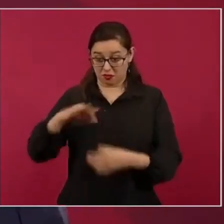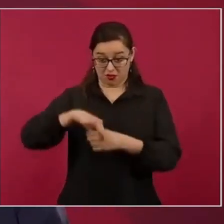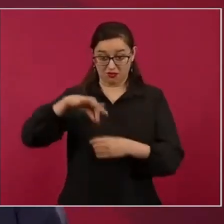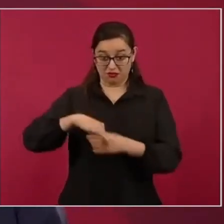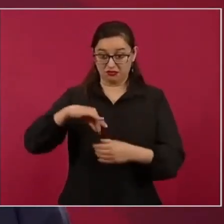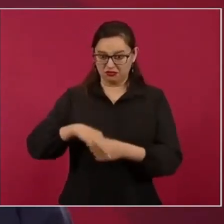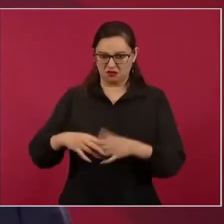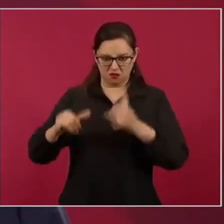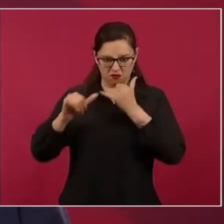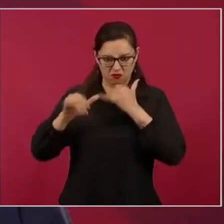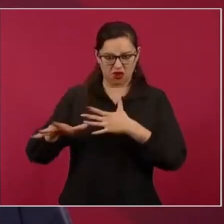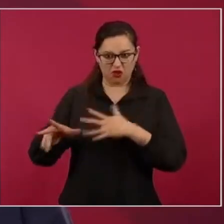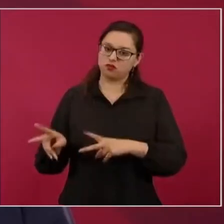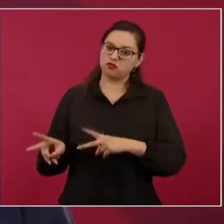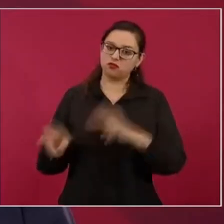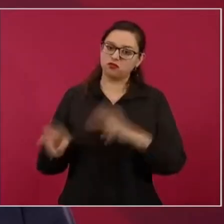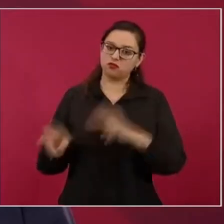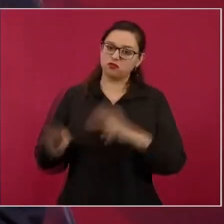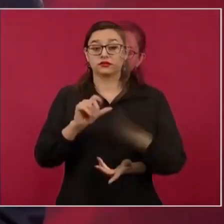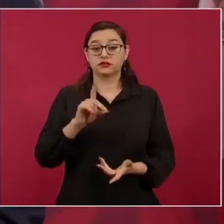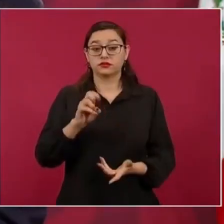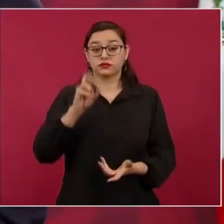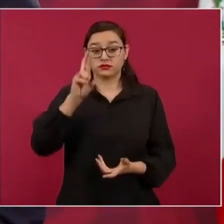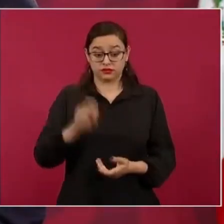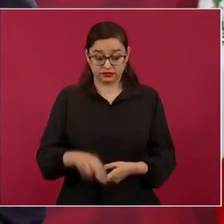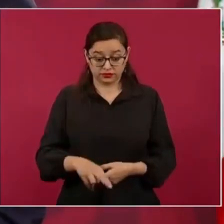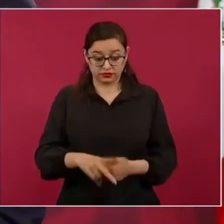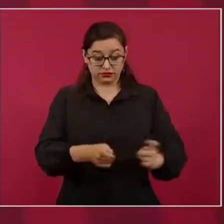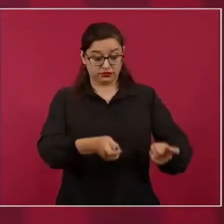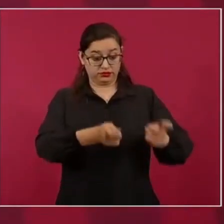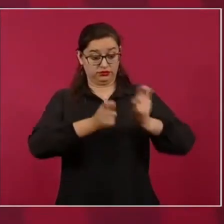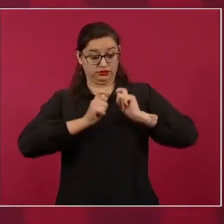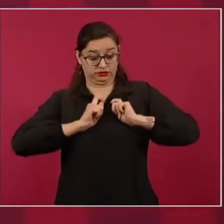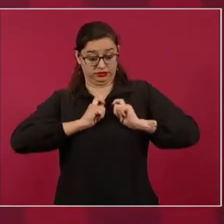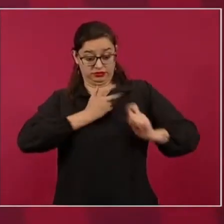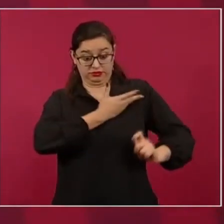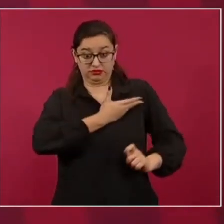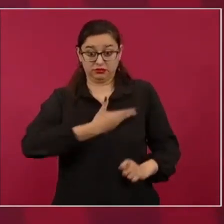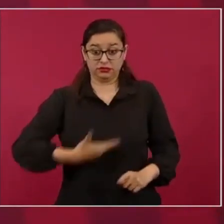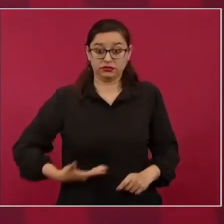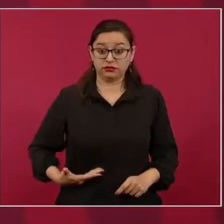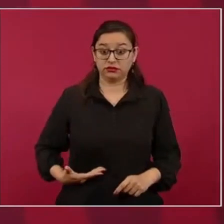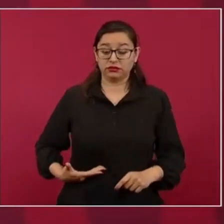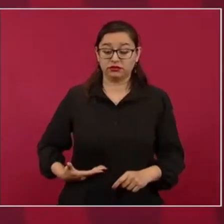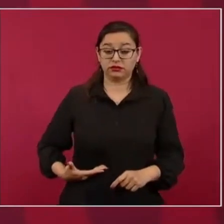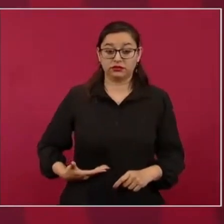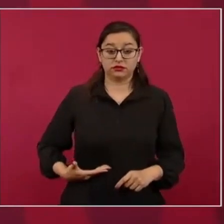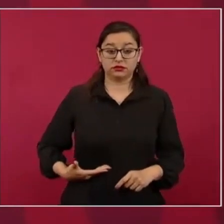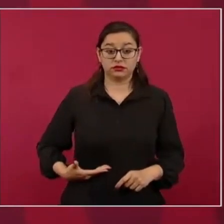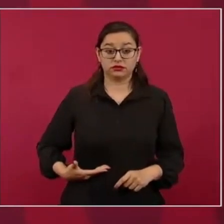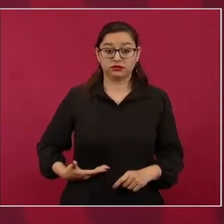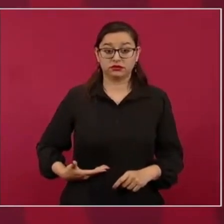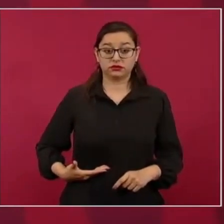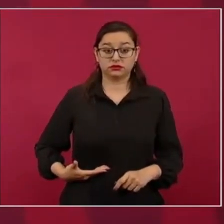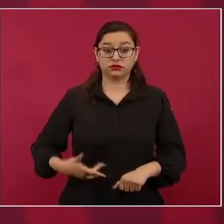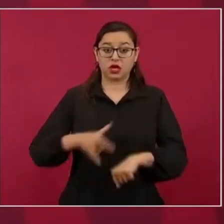que se robó la elección presidencial. En Tranto voló con el Estado